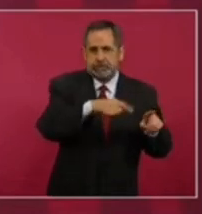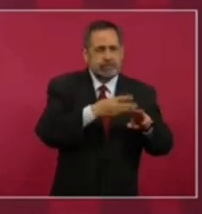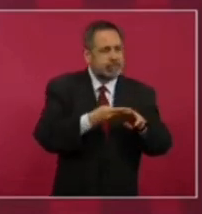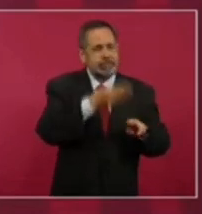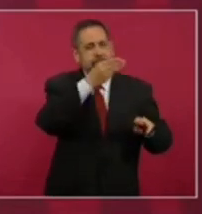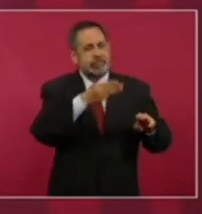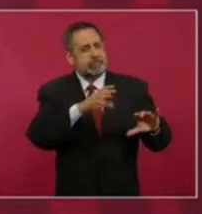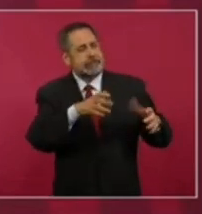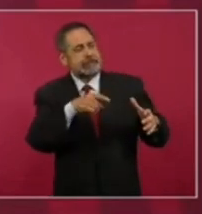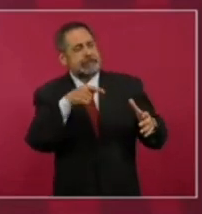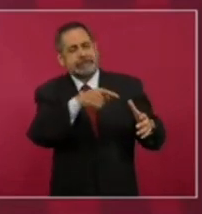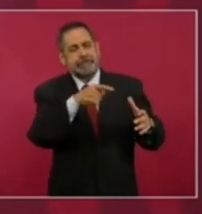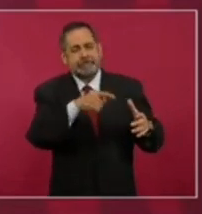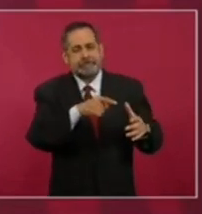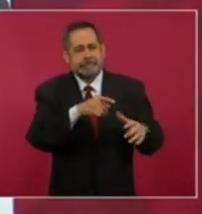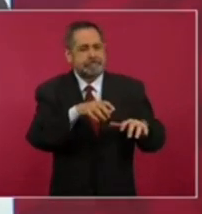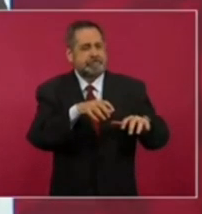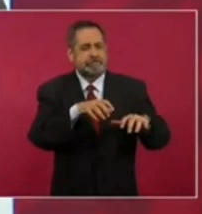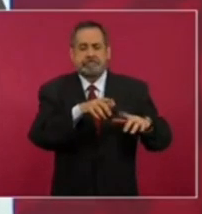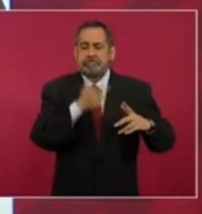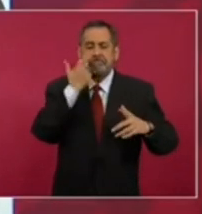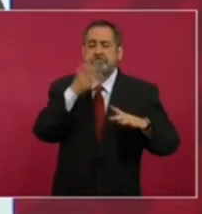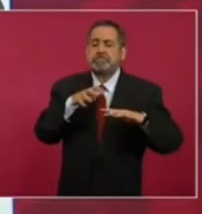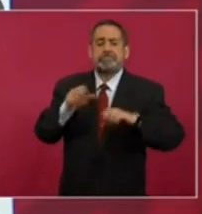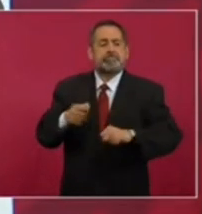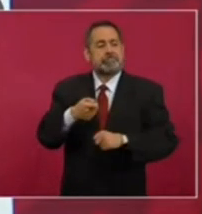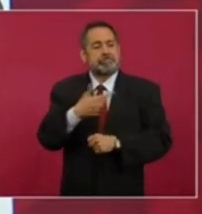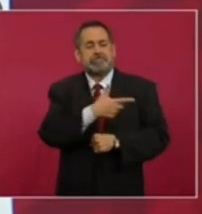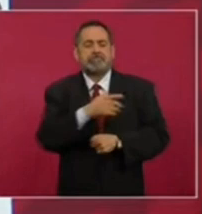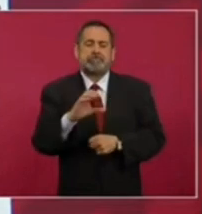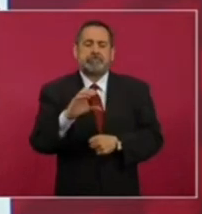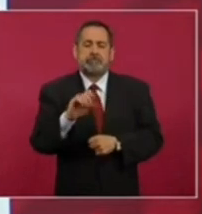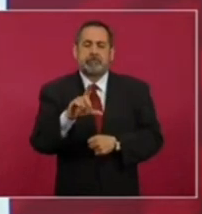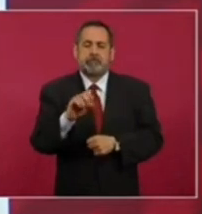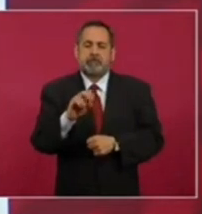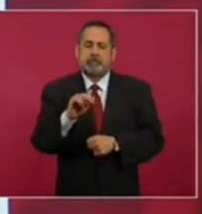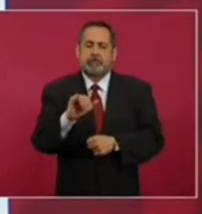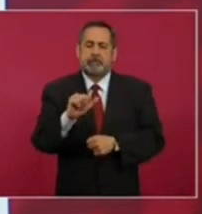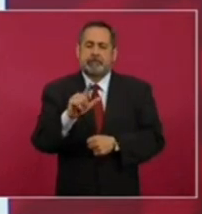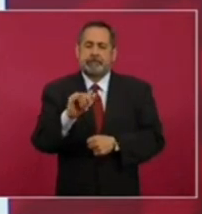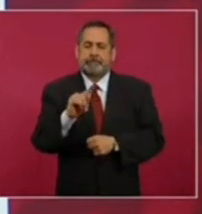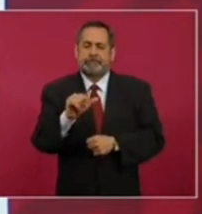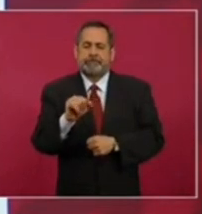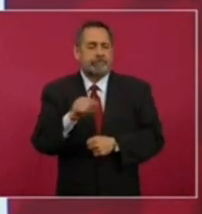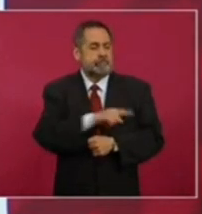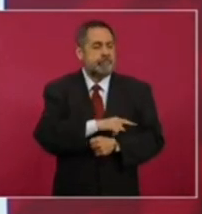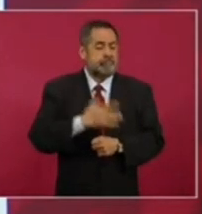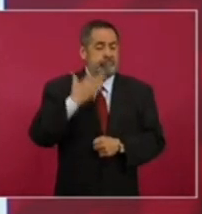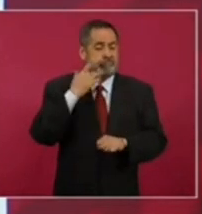colonialistas, prepotentes. Gracias. Gracias. Gracias. Gracias. Gracias.